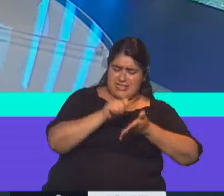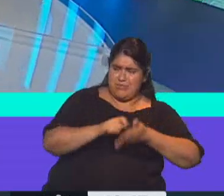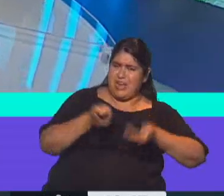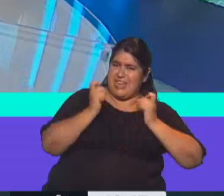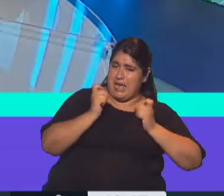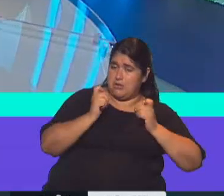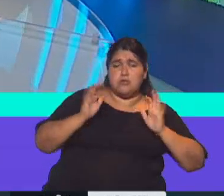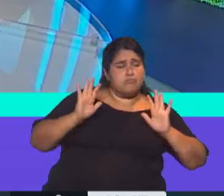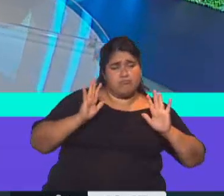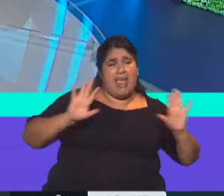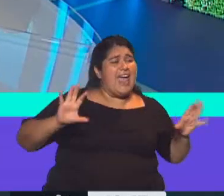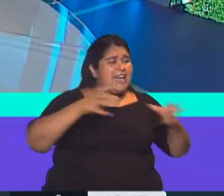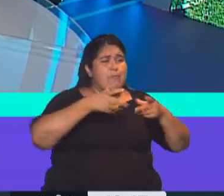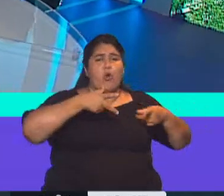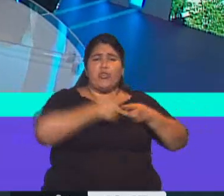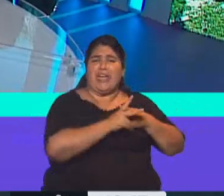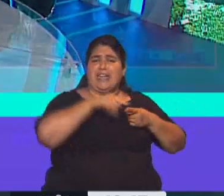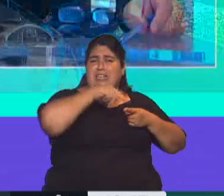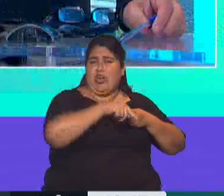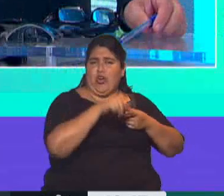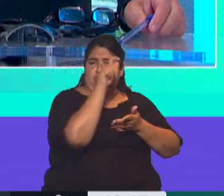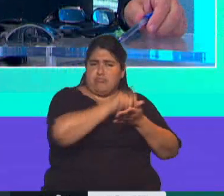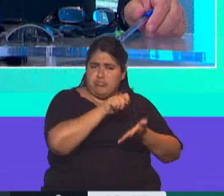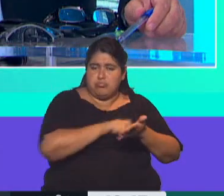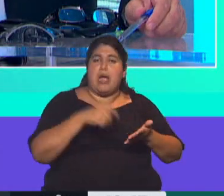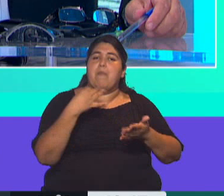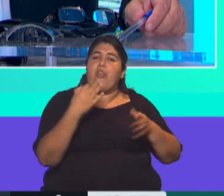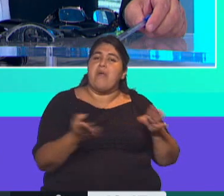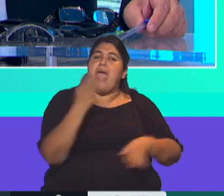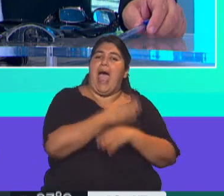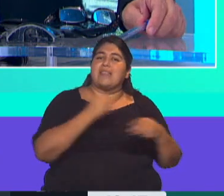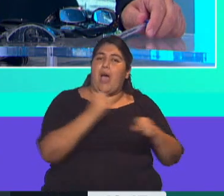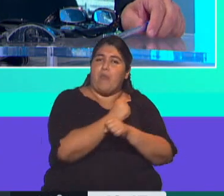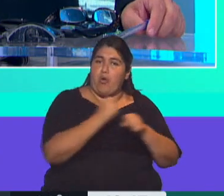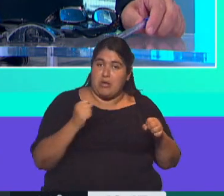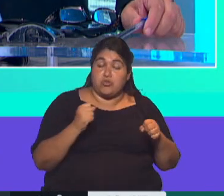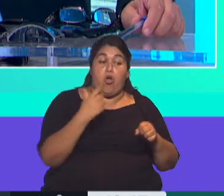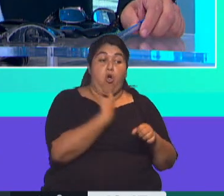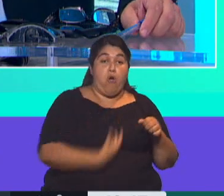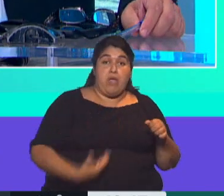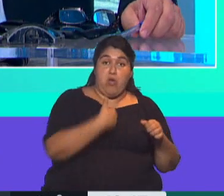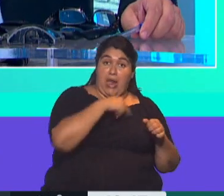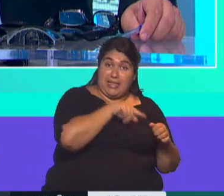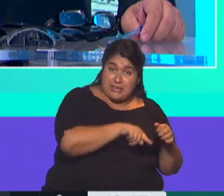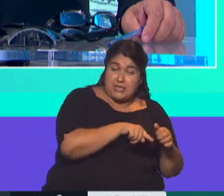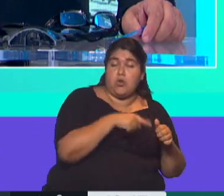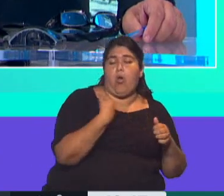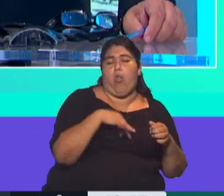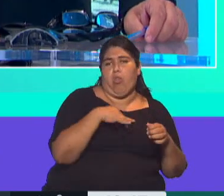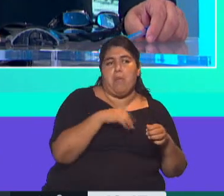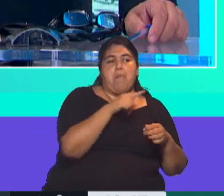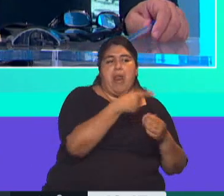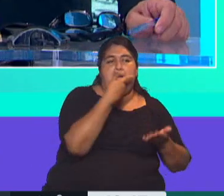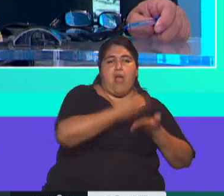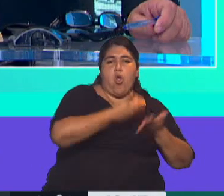equipos técnicos, pero obviamente esto necesita una aprobación de parte del gobierno argentino, del ejecutivo, para que envíe esos